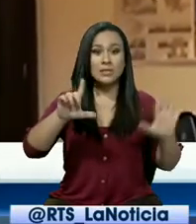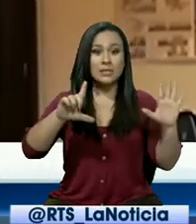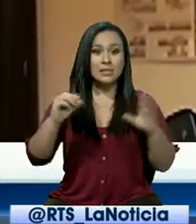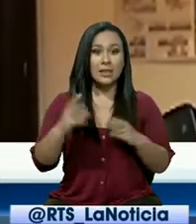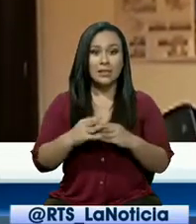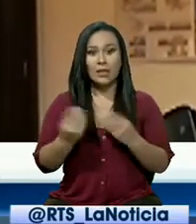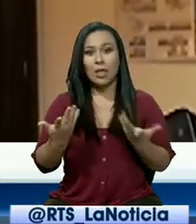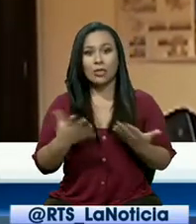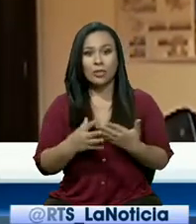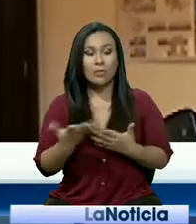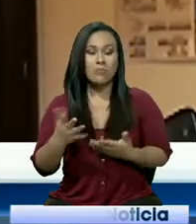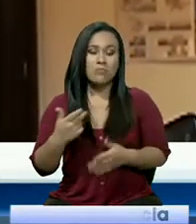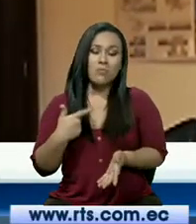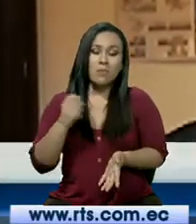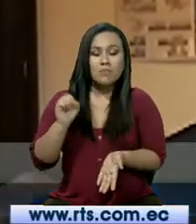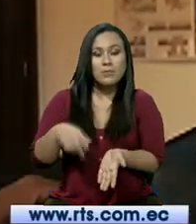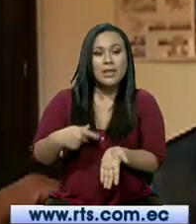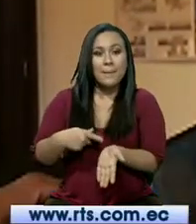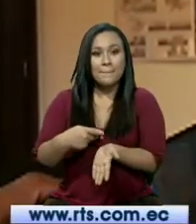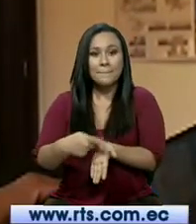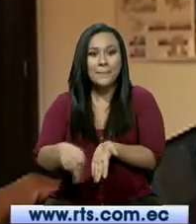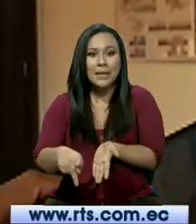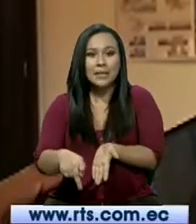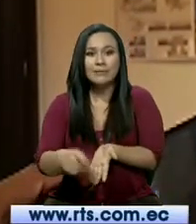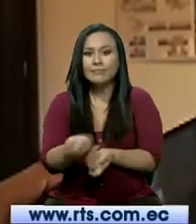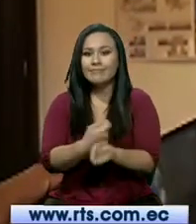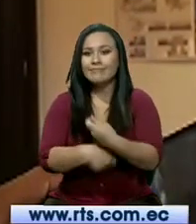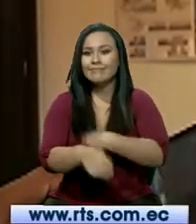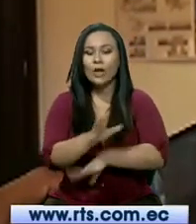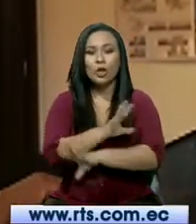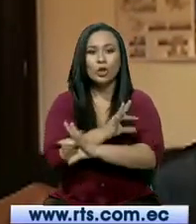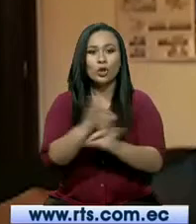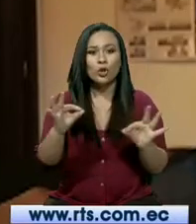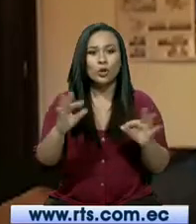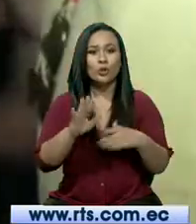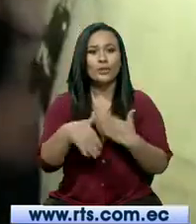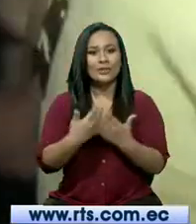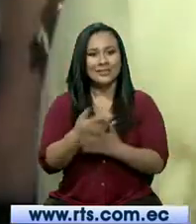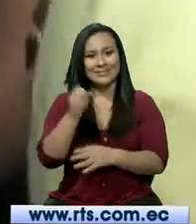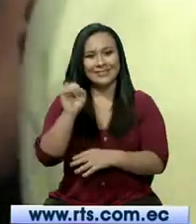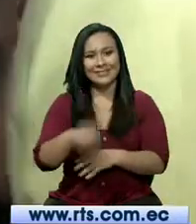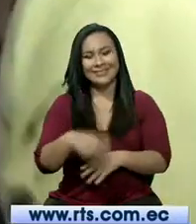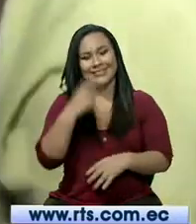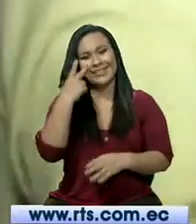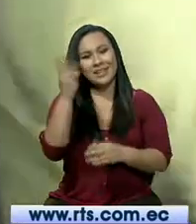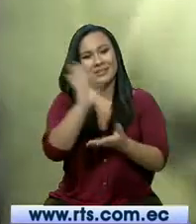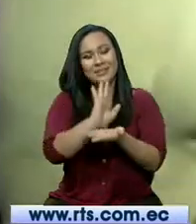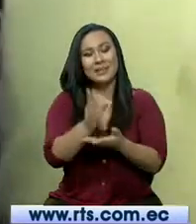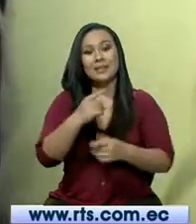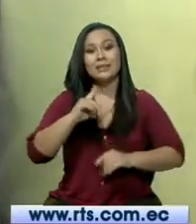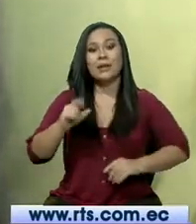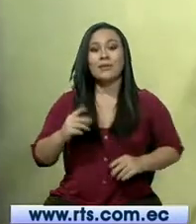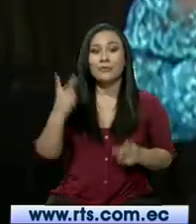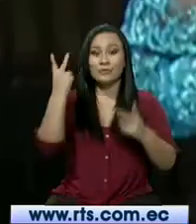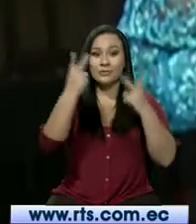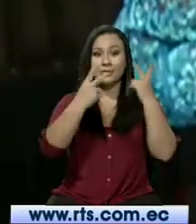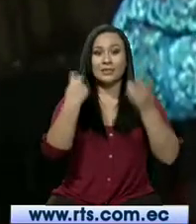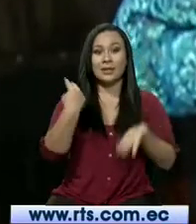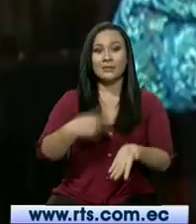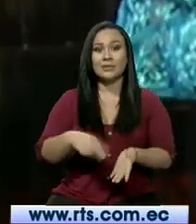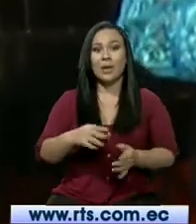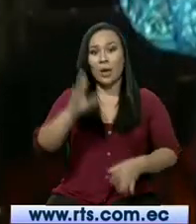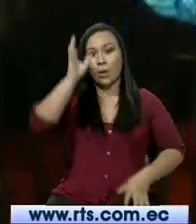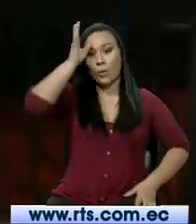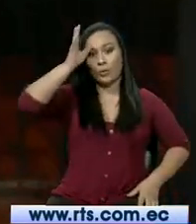dólares es un promedio que se puede invertir en una visita a Zamora Chinchipe. Una gran fiesta intercultural que